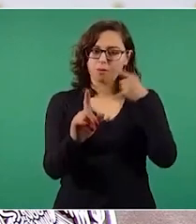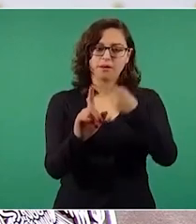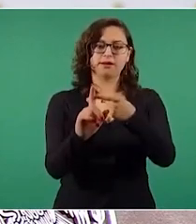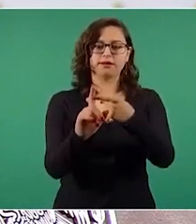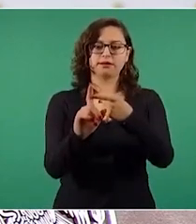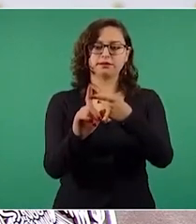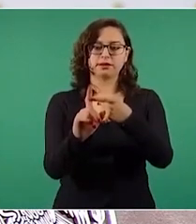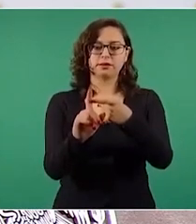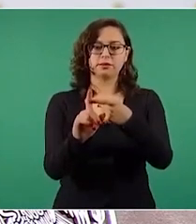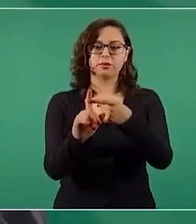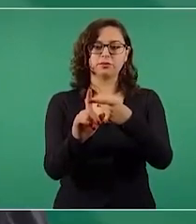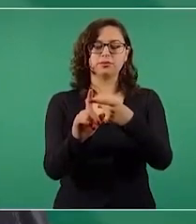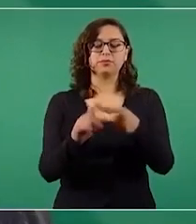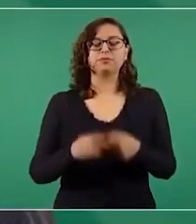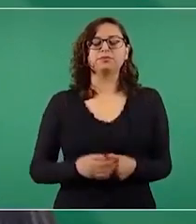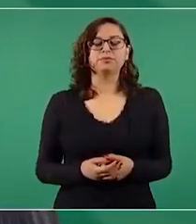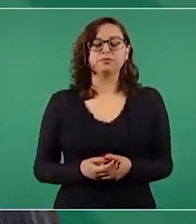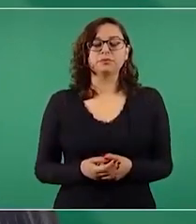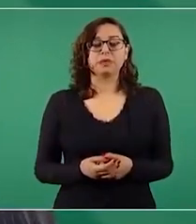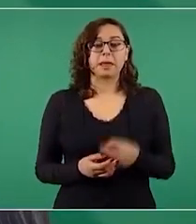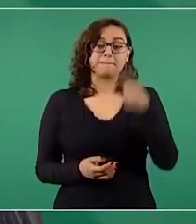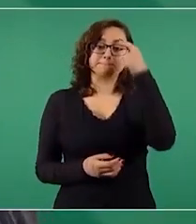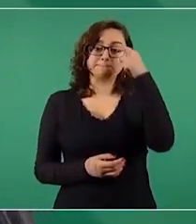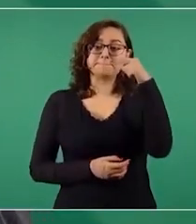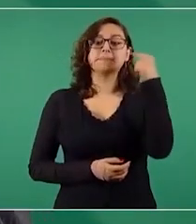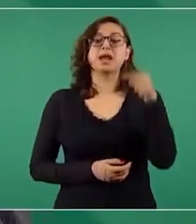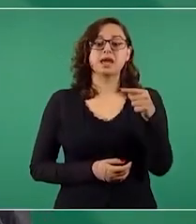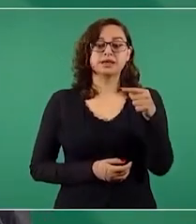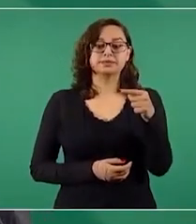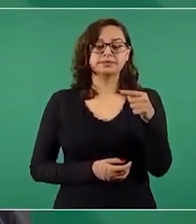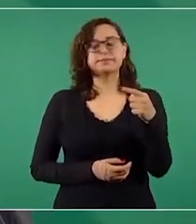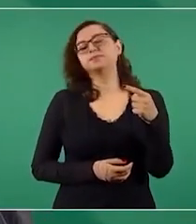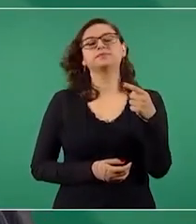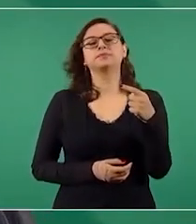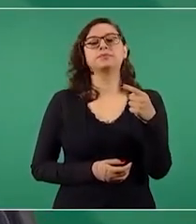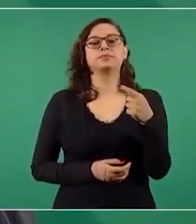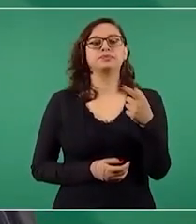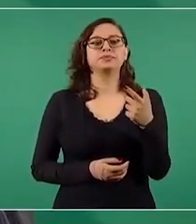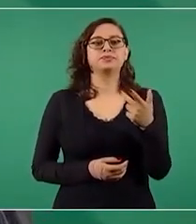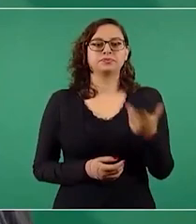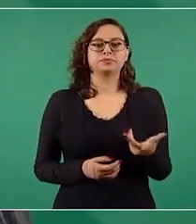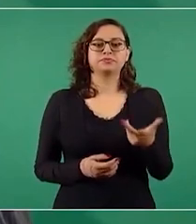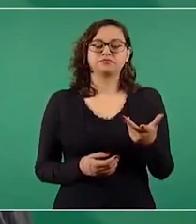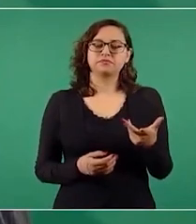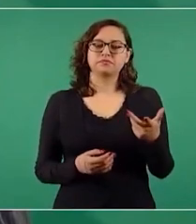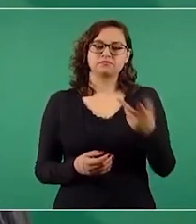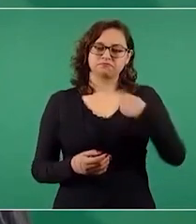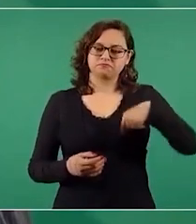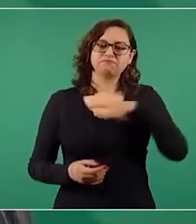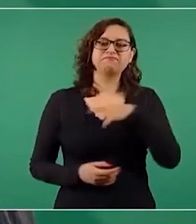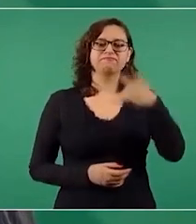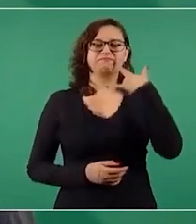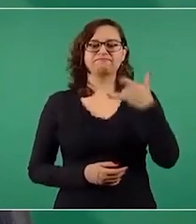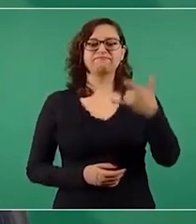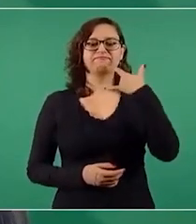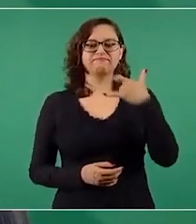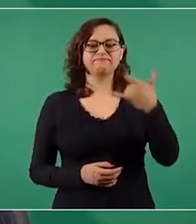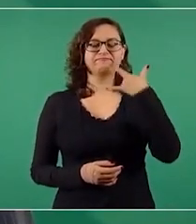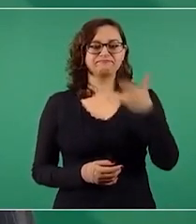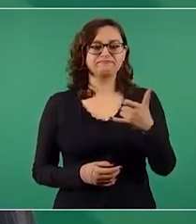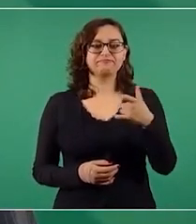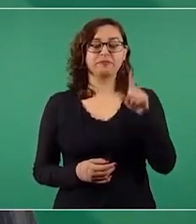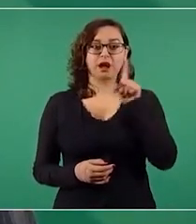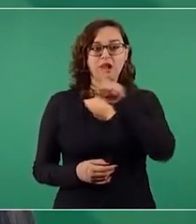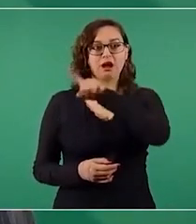que se convierta en una causa, el que puedan